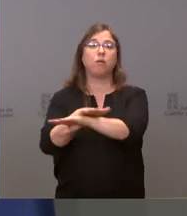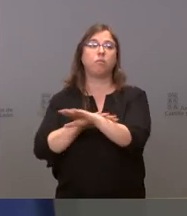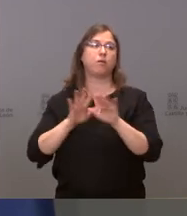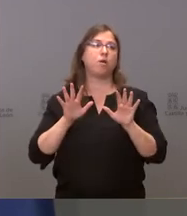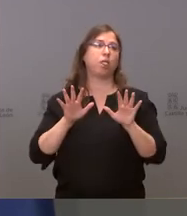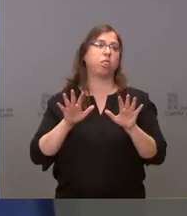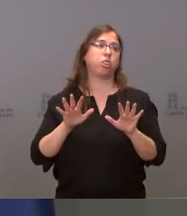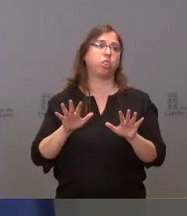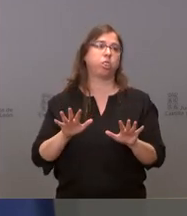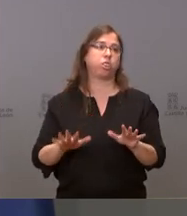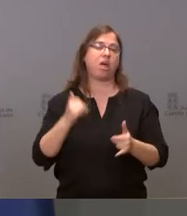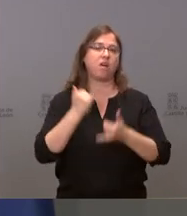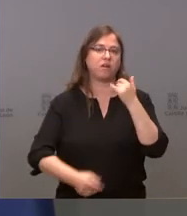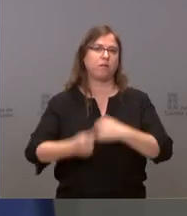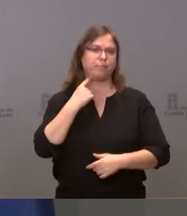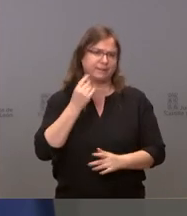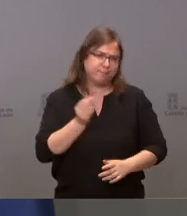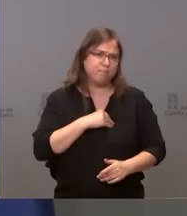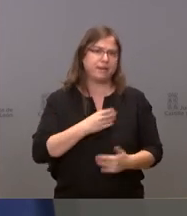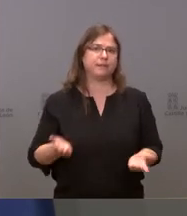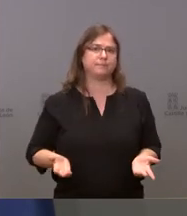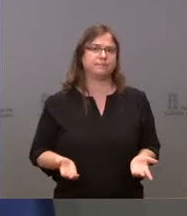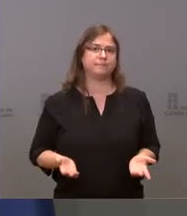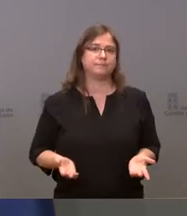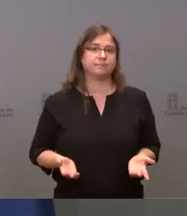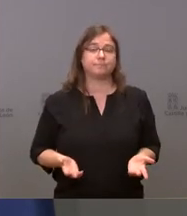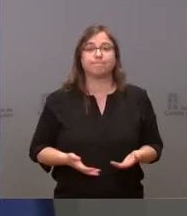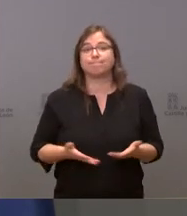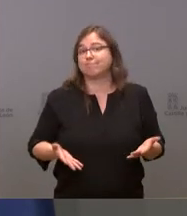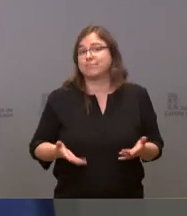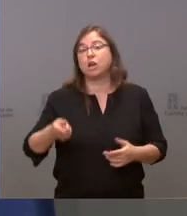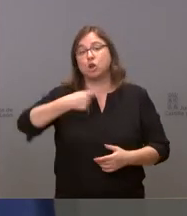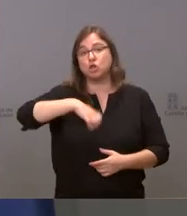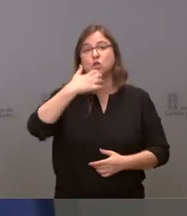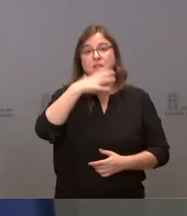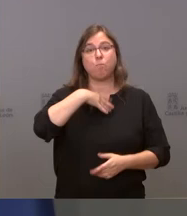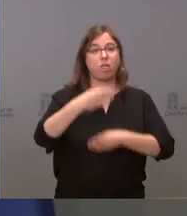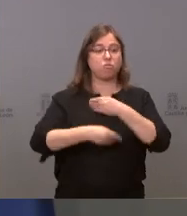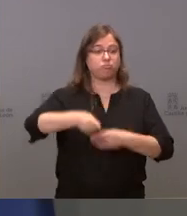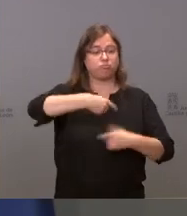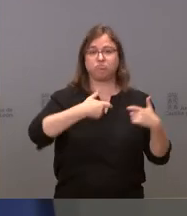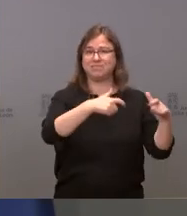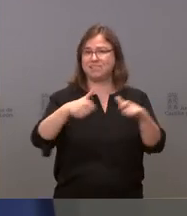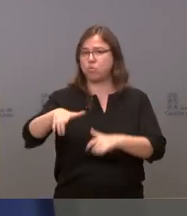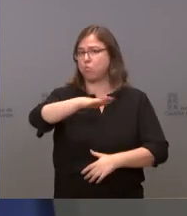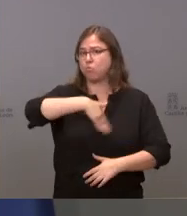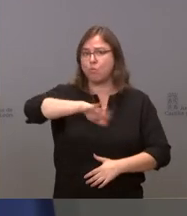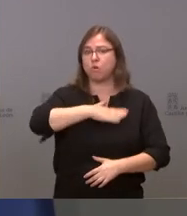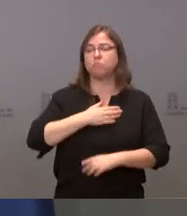Gobierno la echase a perder. Y todo lo que podamos hacer desde cualquier sector para